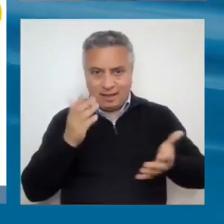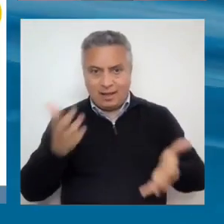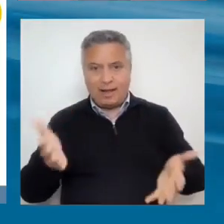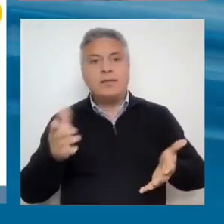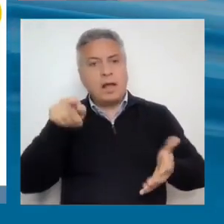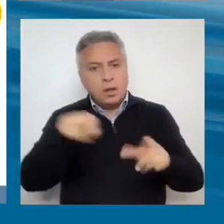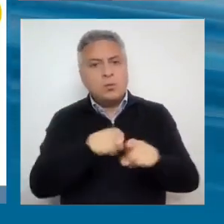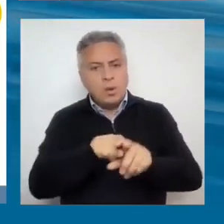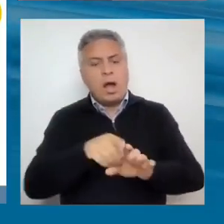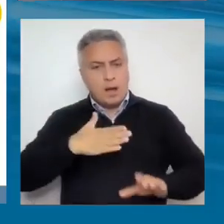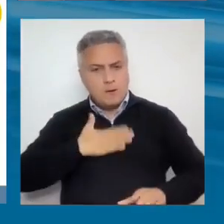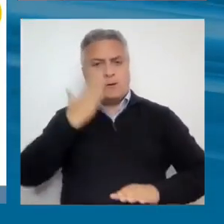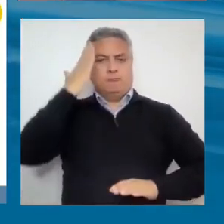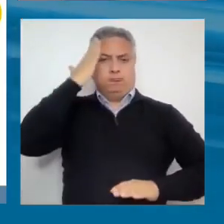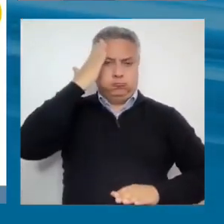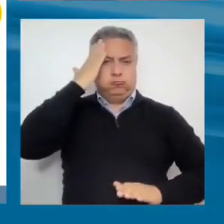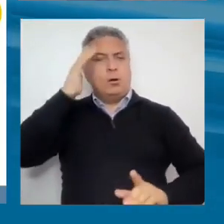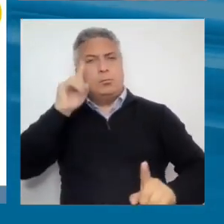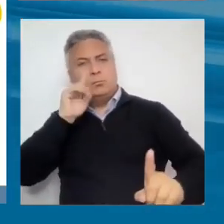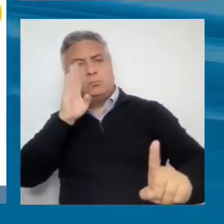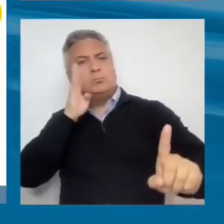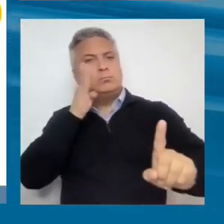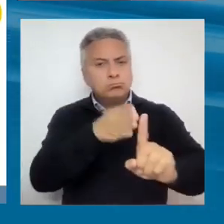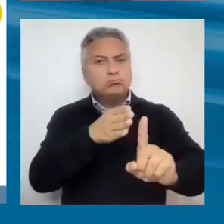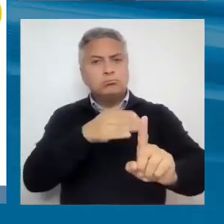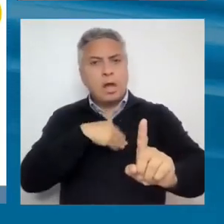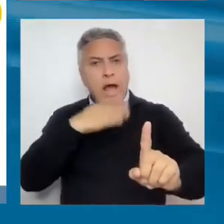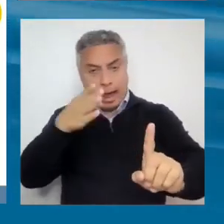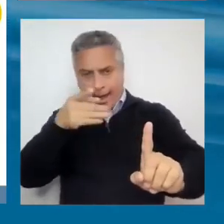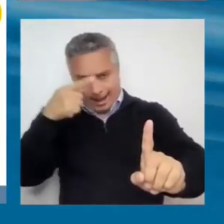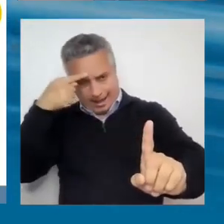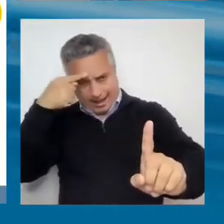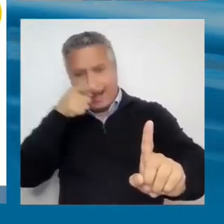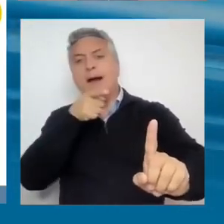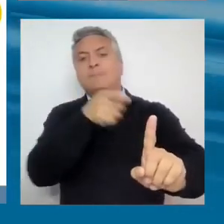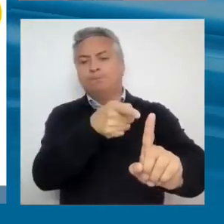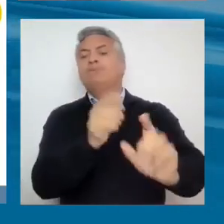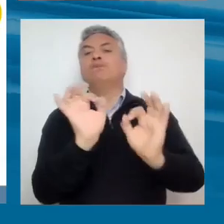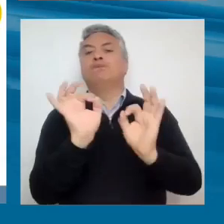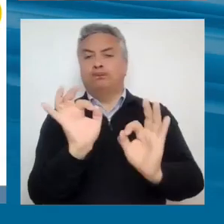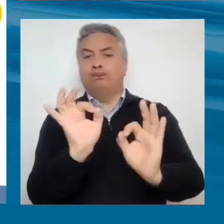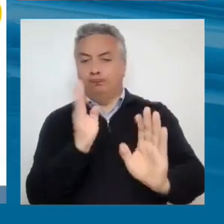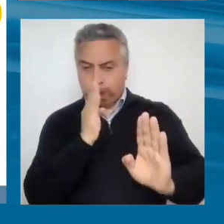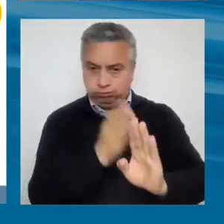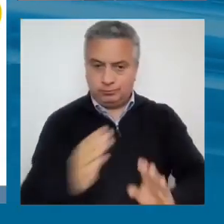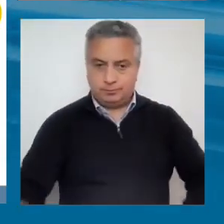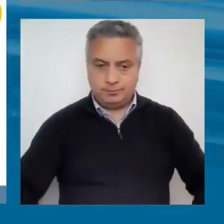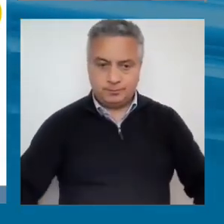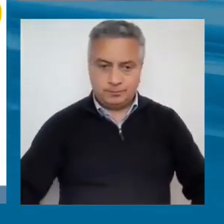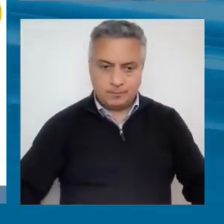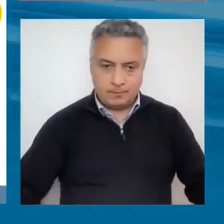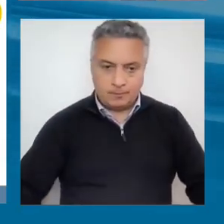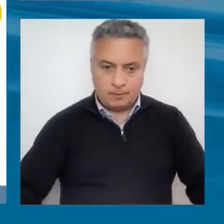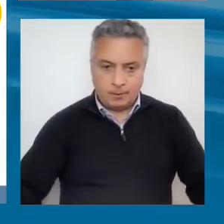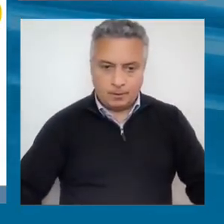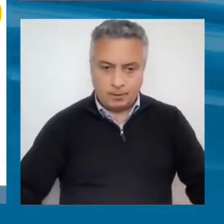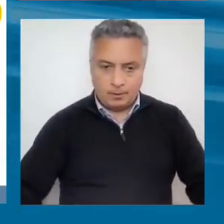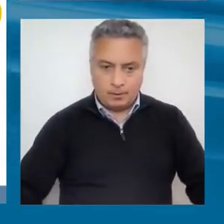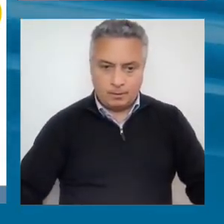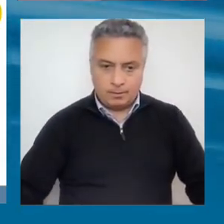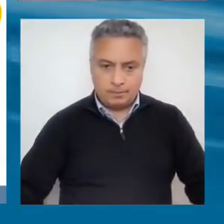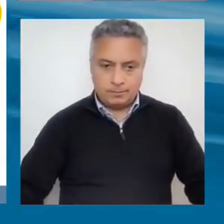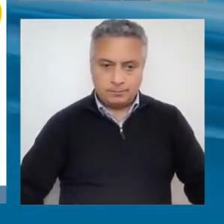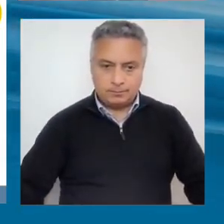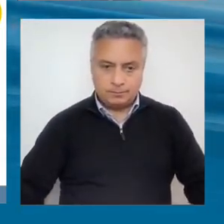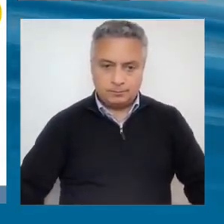de definir una dirección, una orientación, un norte y sobre todo, no definirla, porque cualquiera define en un papel,